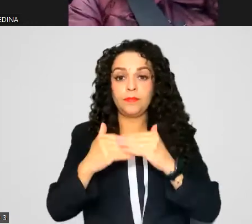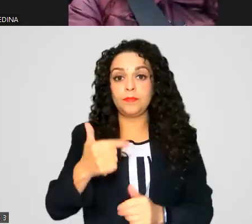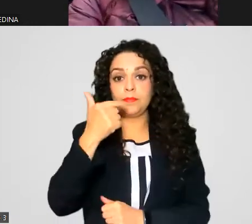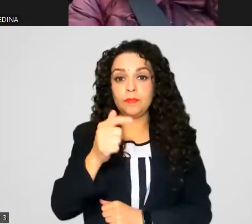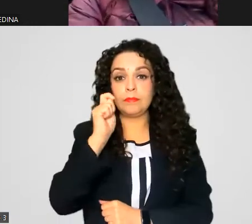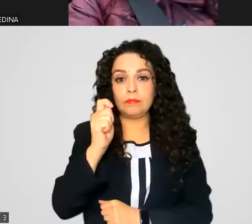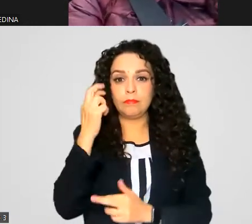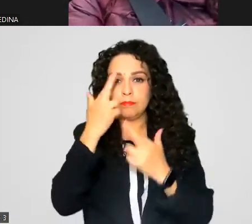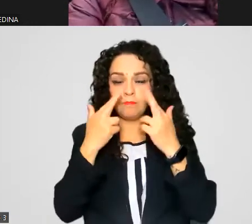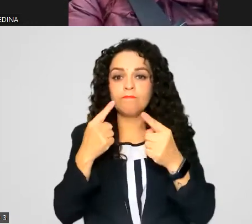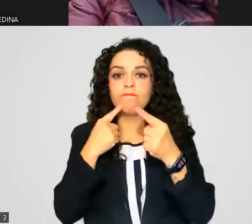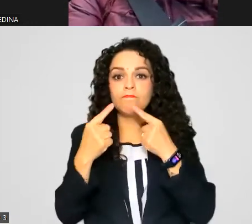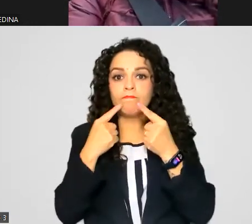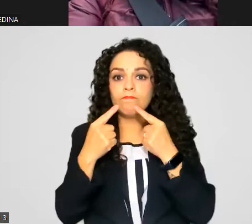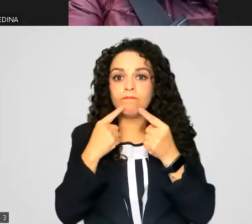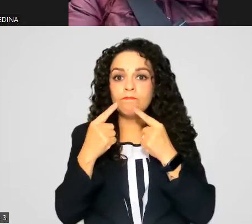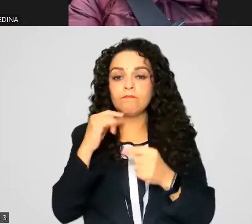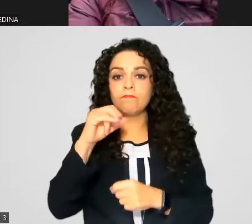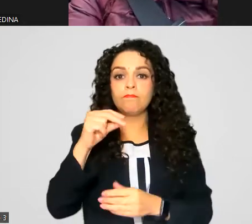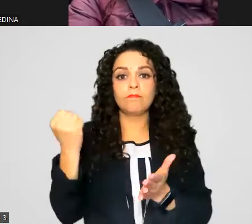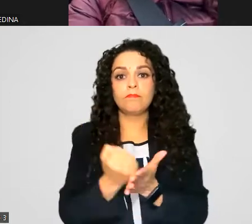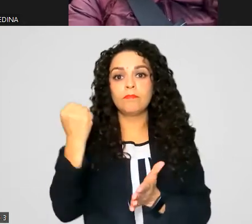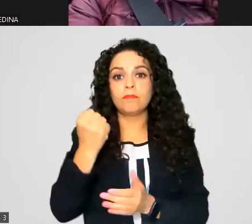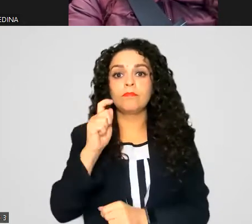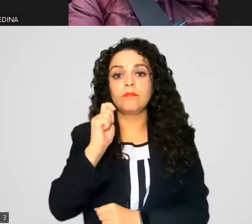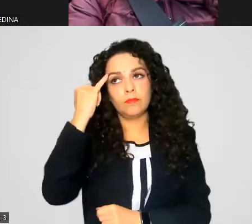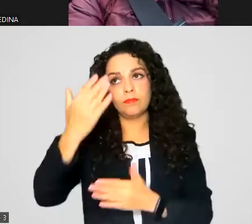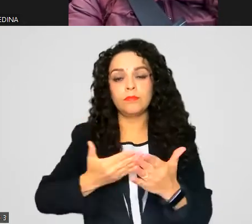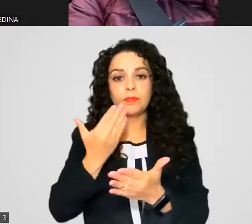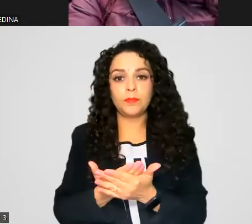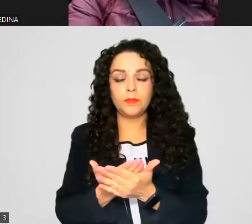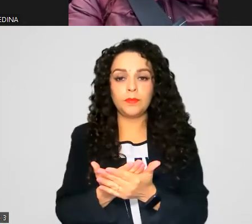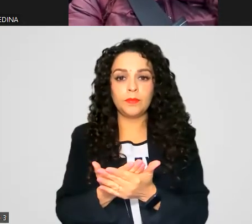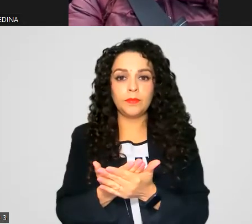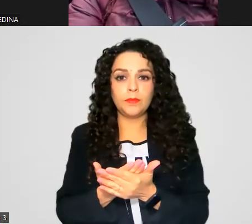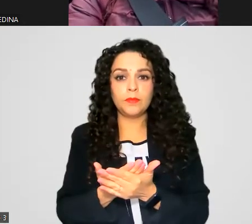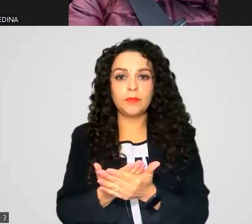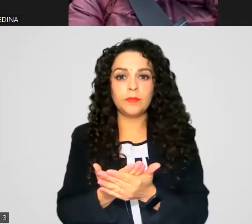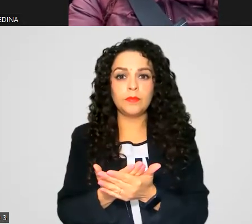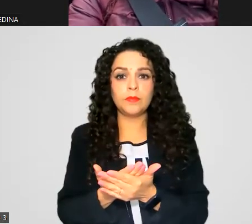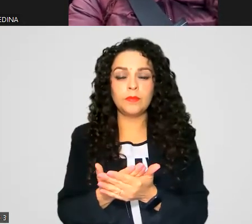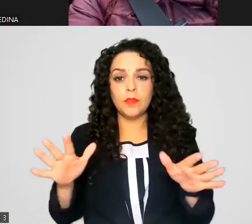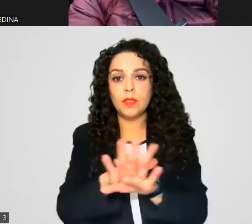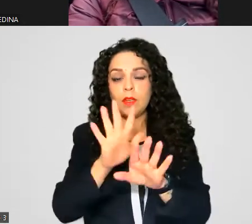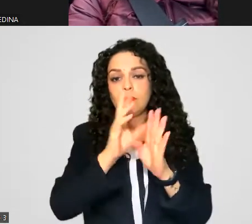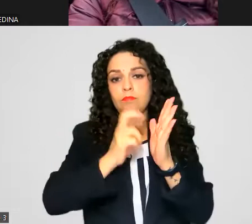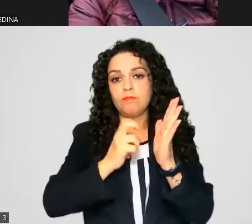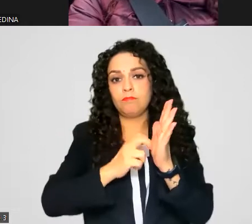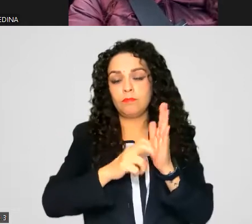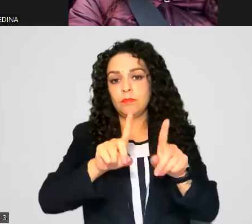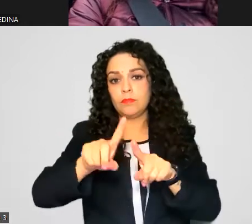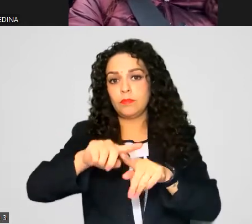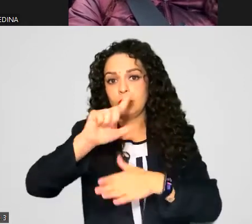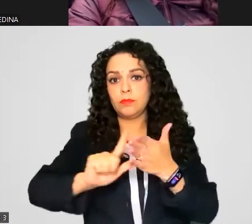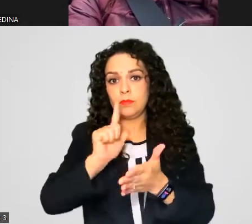discusión y en su caso aprobación de la opinión respecto a la iniciativa con proyecto de decreto por el que se reforman diversas disposiciones de la ley